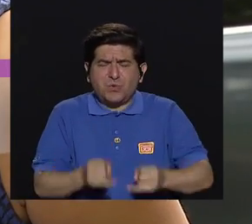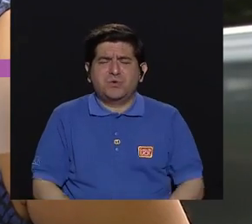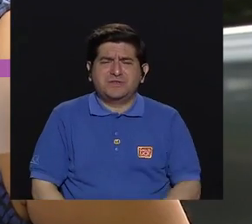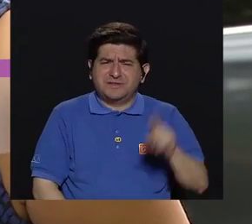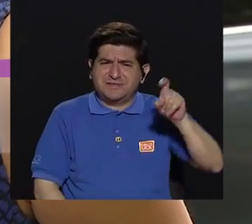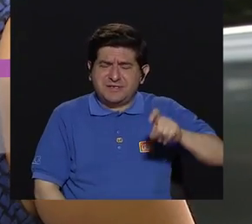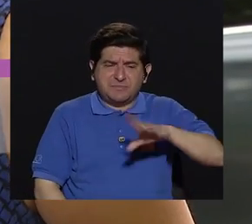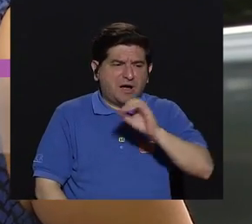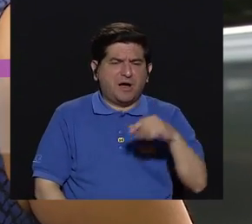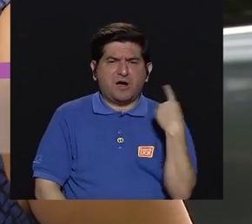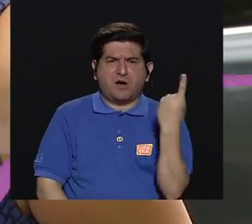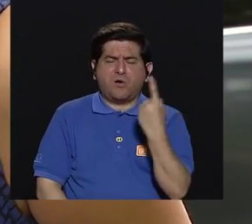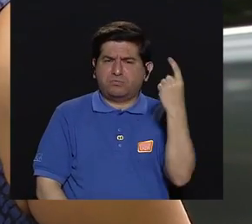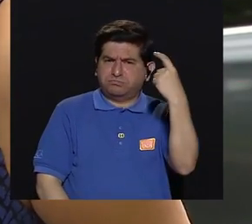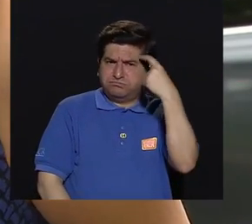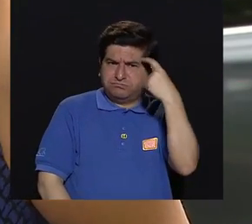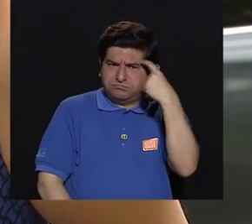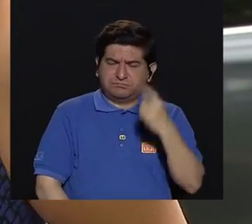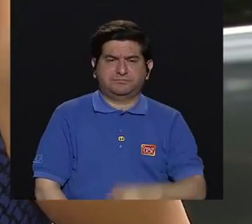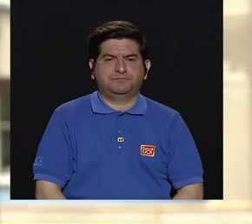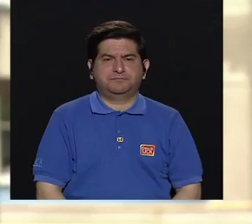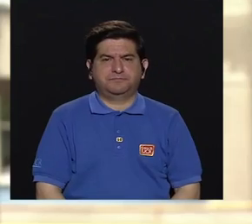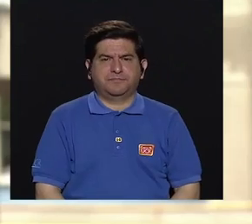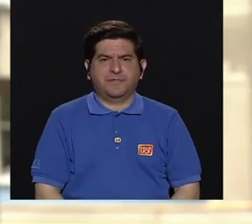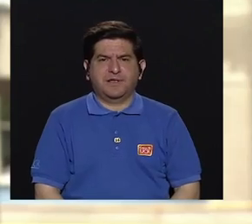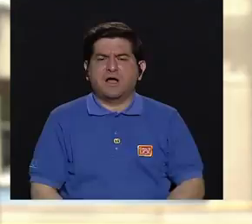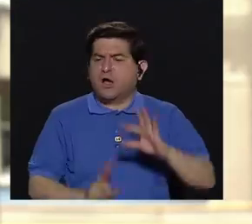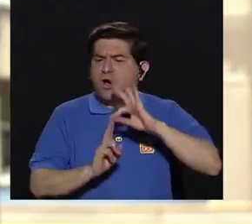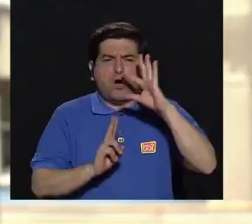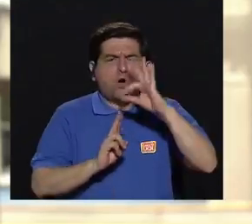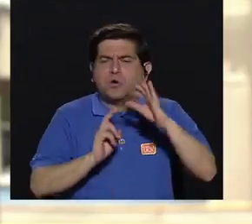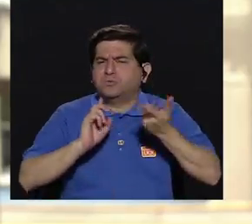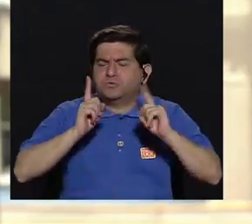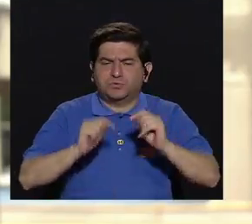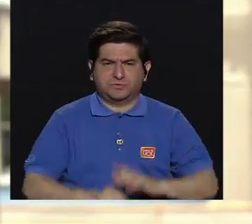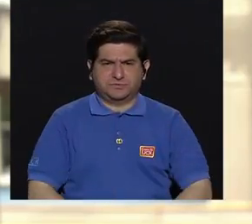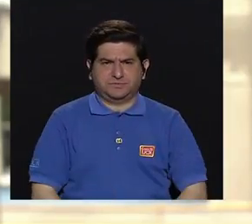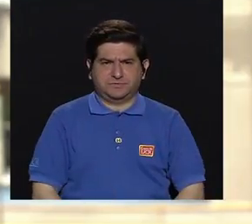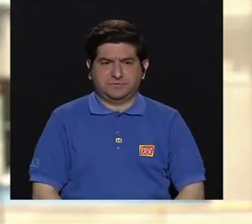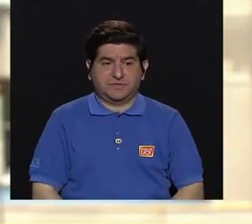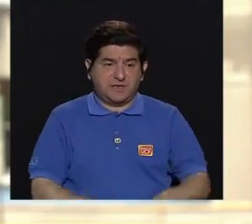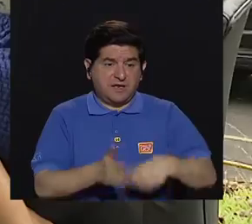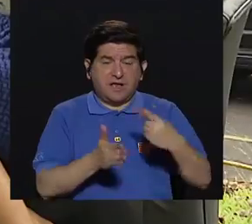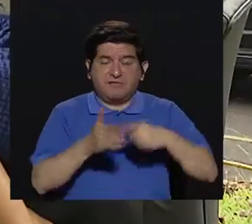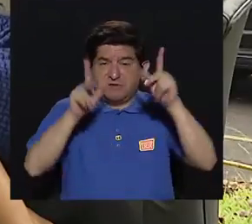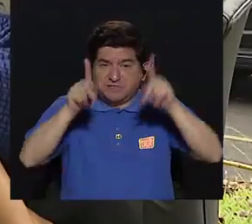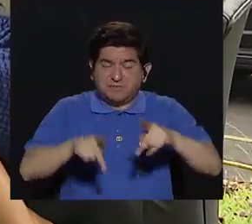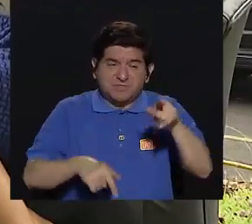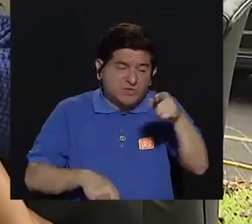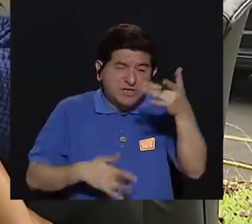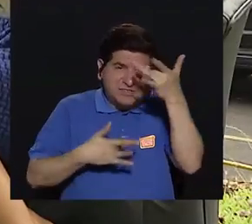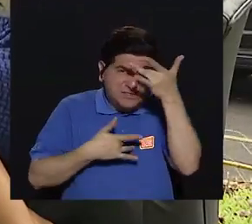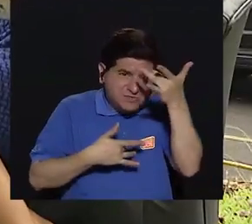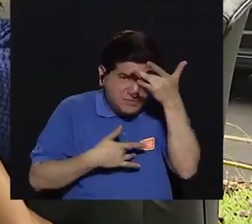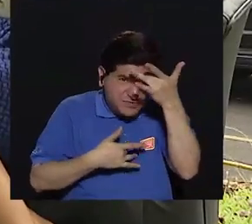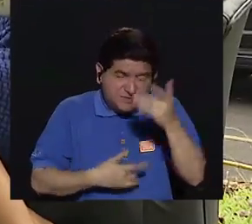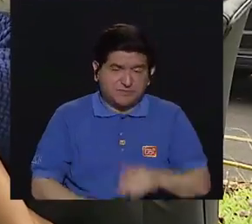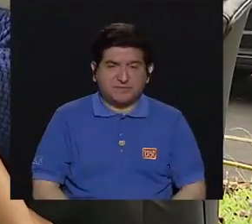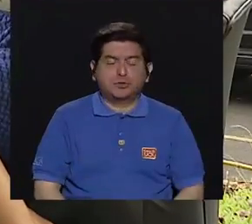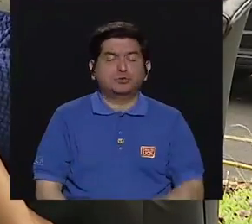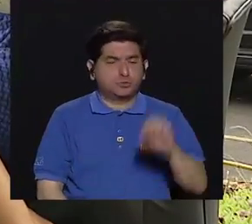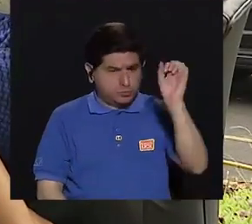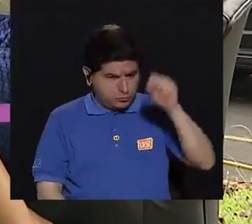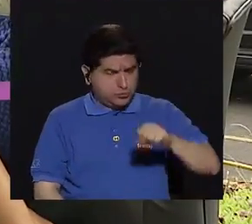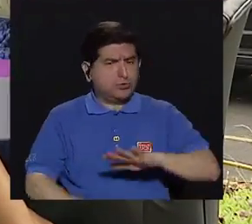recurso o siempre se considera? Bueno. O sea, ¿qué alternativas hay? Sí. ¿Verdad? Porque a muchas personas les enferma, más bien.